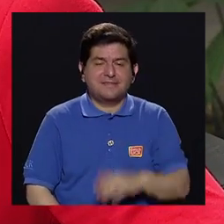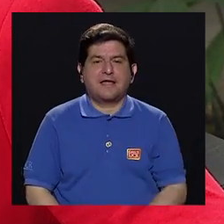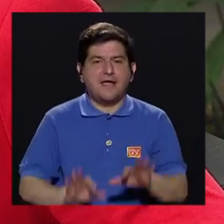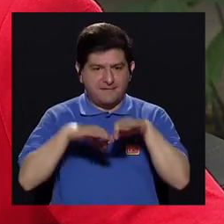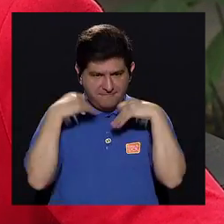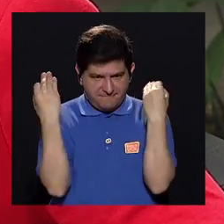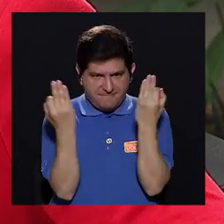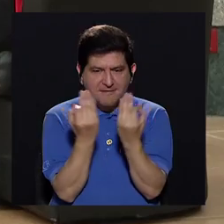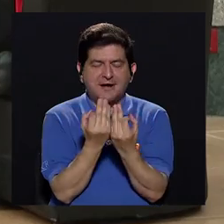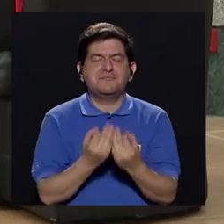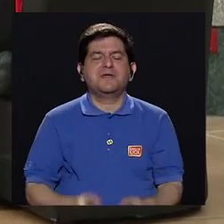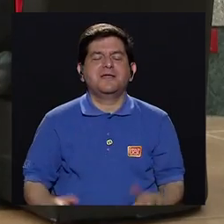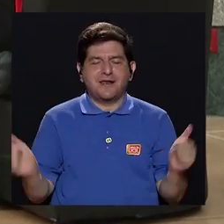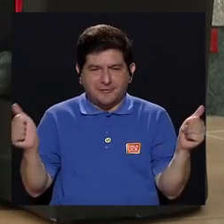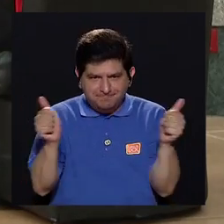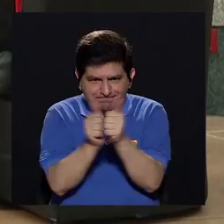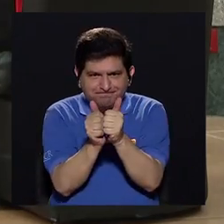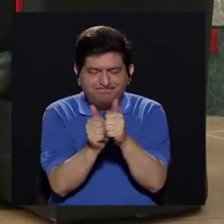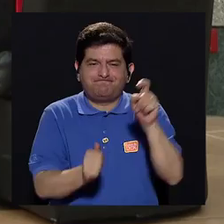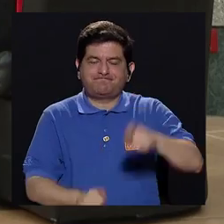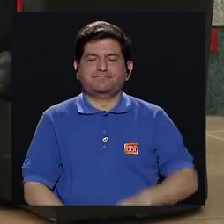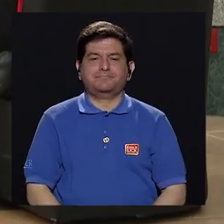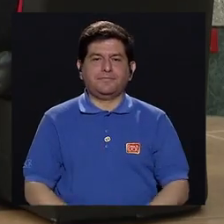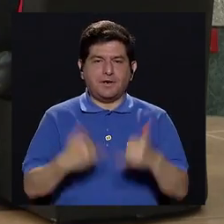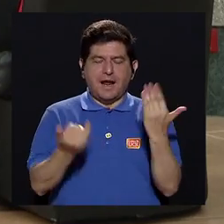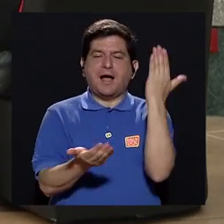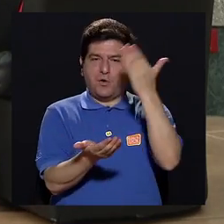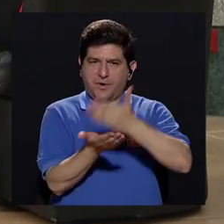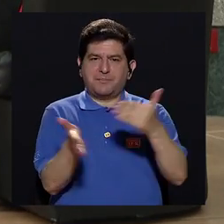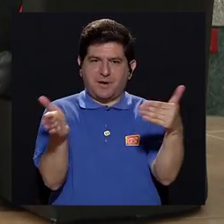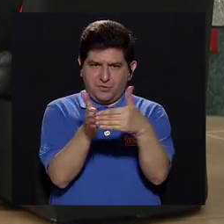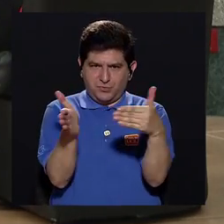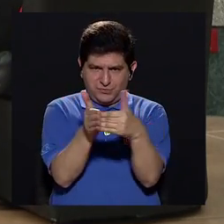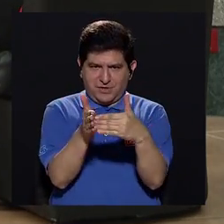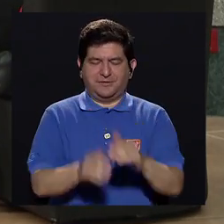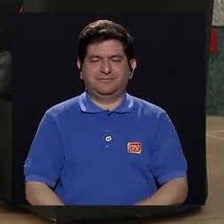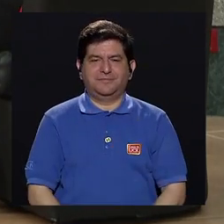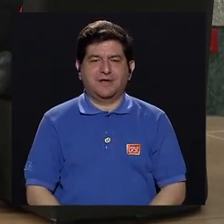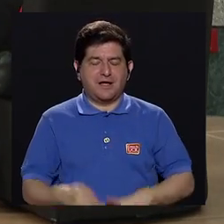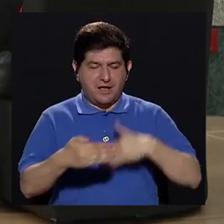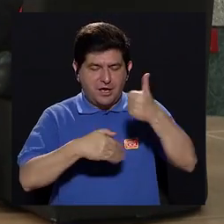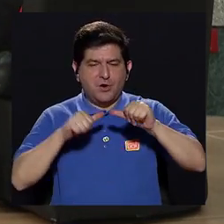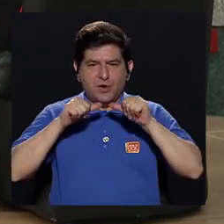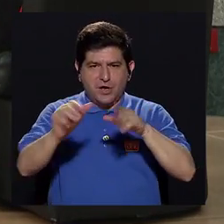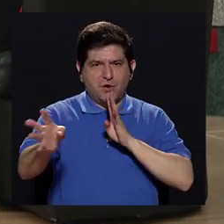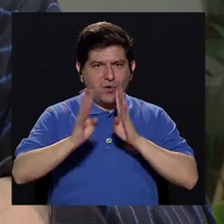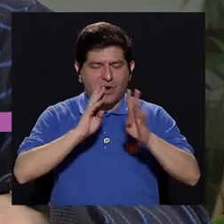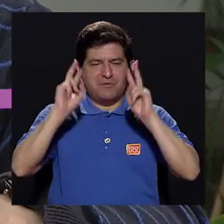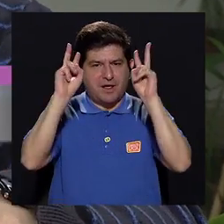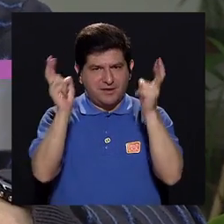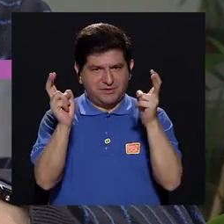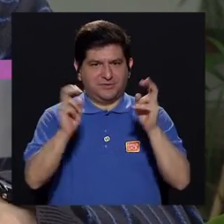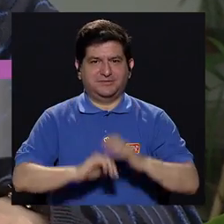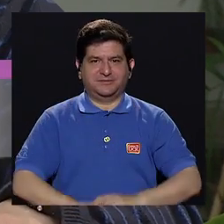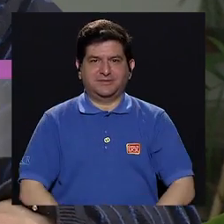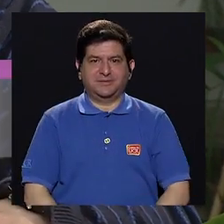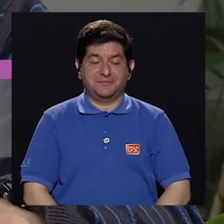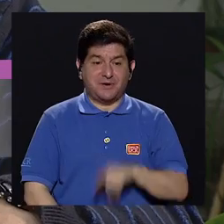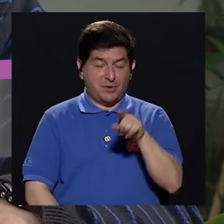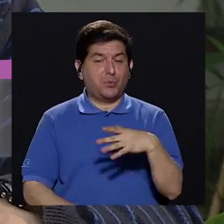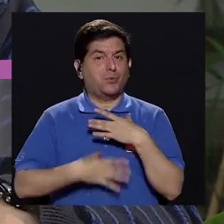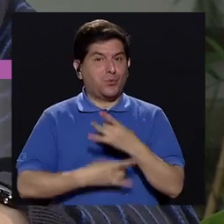es que la familia tiene que ser uno con uno. Karen, vamos a ir a una nueva pausa y vamos a continuar conversando con este tema, pues que